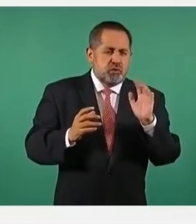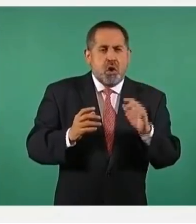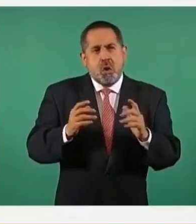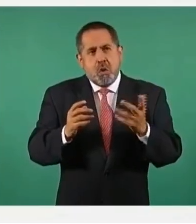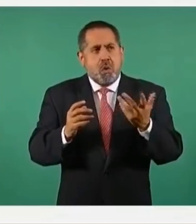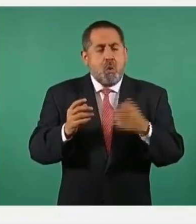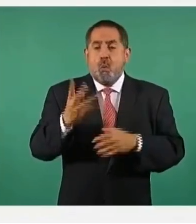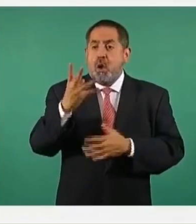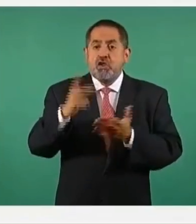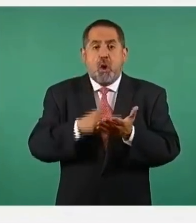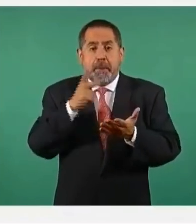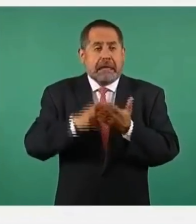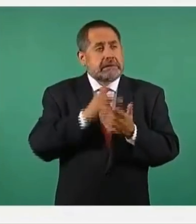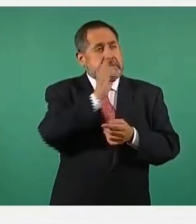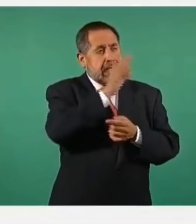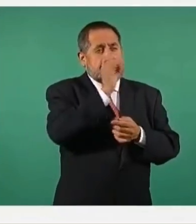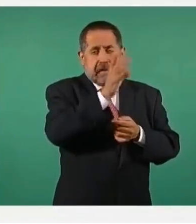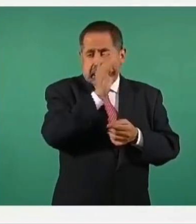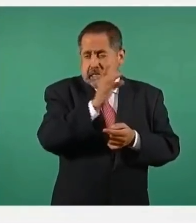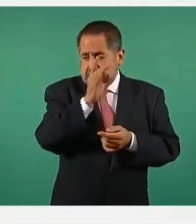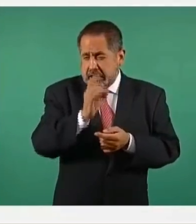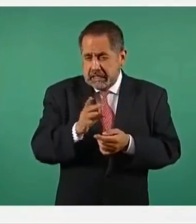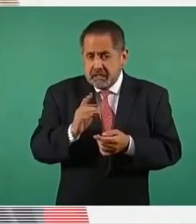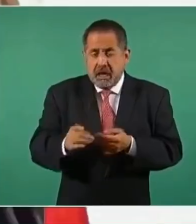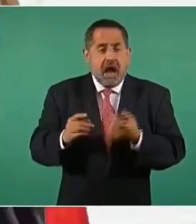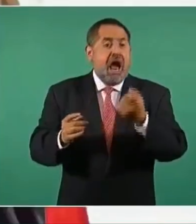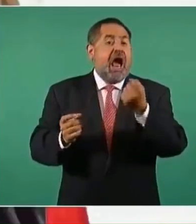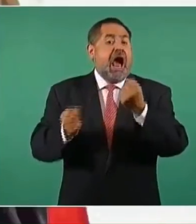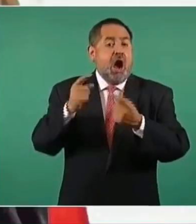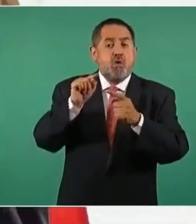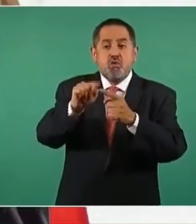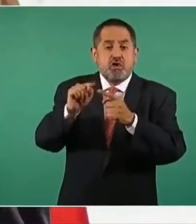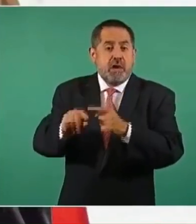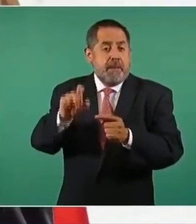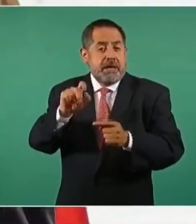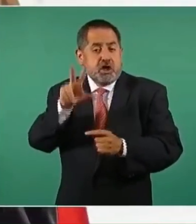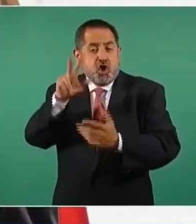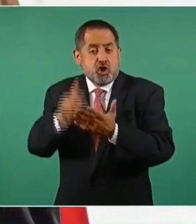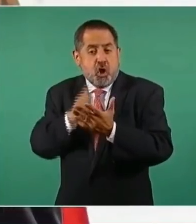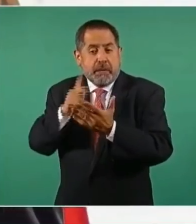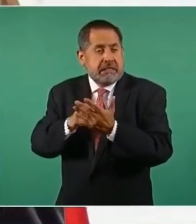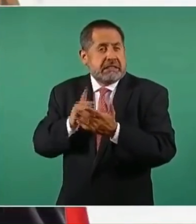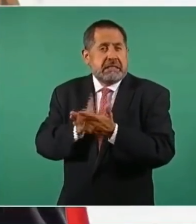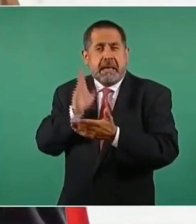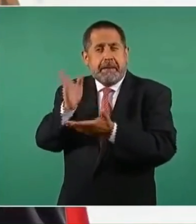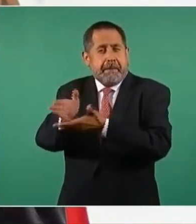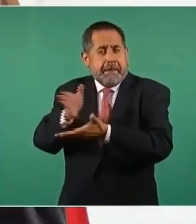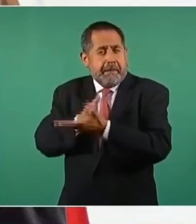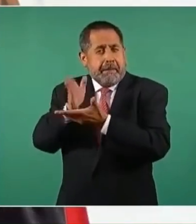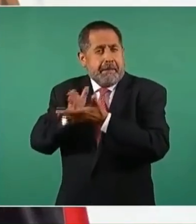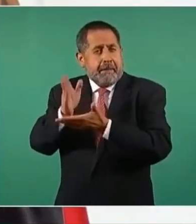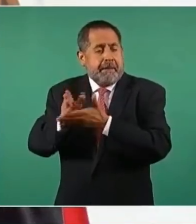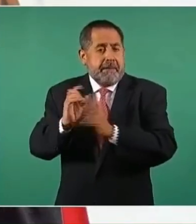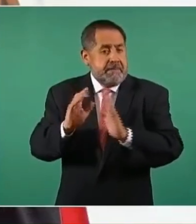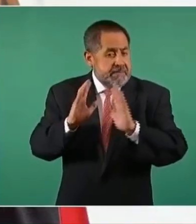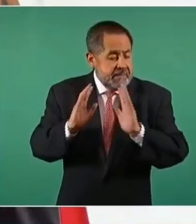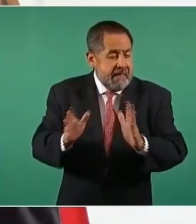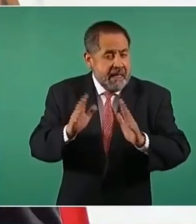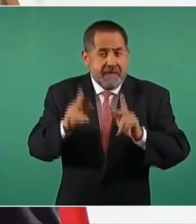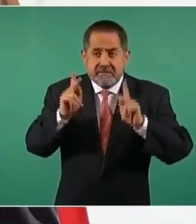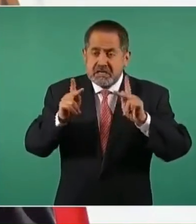veces y otros hasta en 28 ocasiones. Entró en vigor